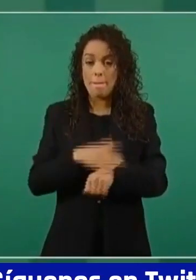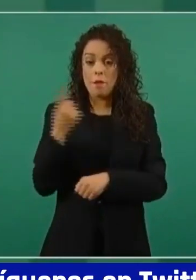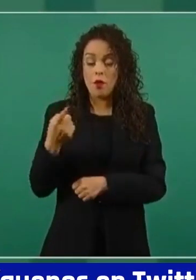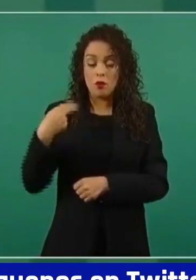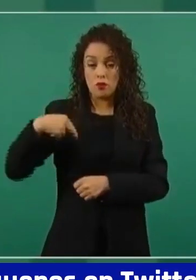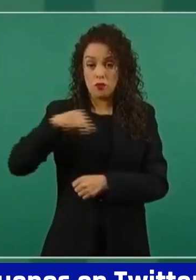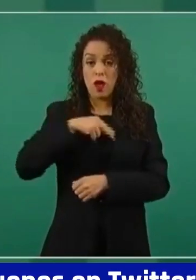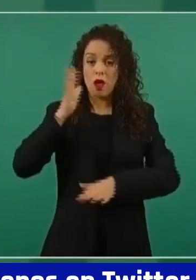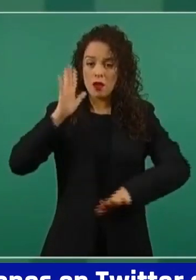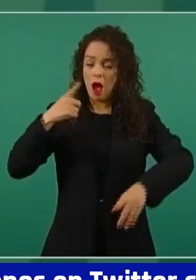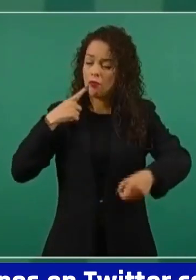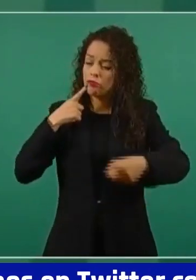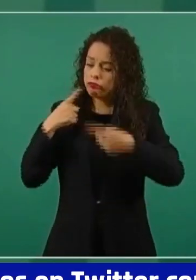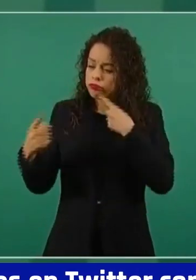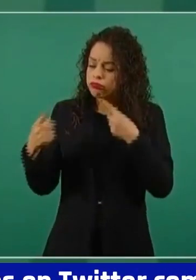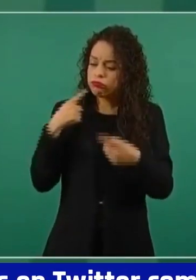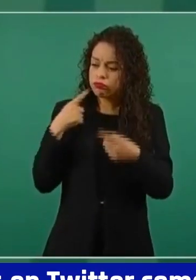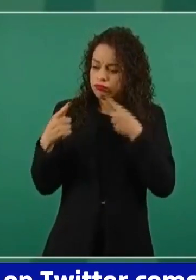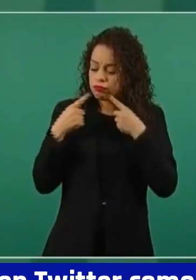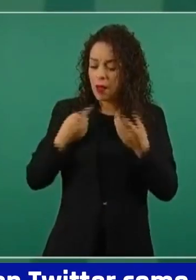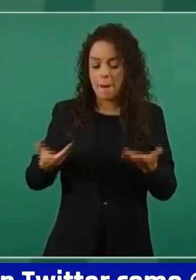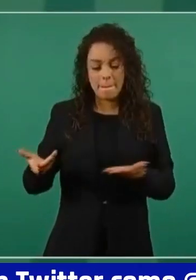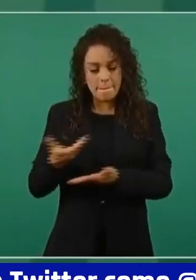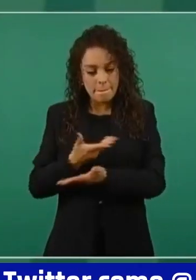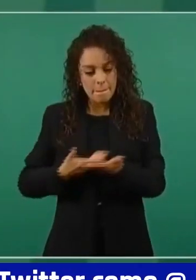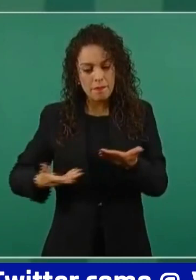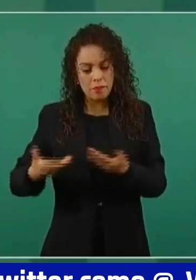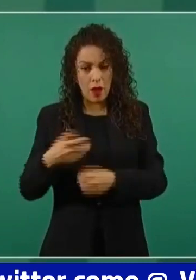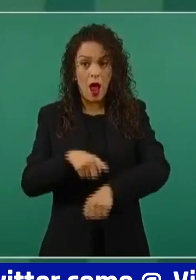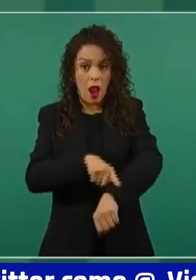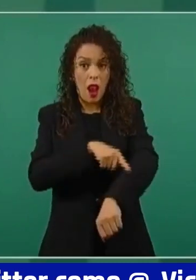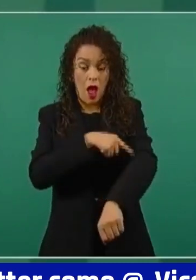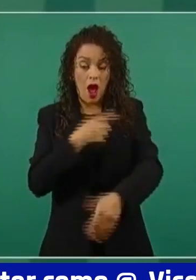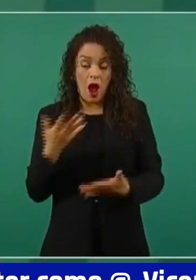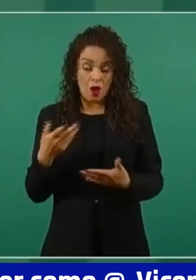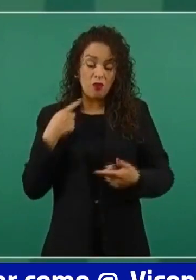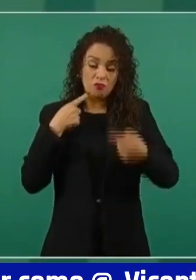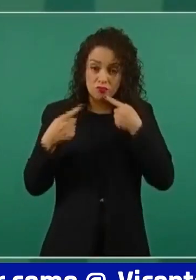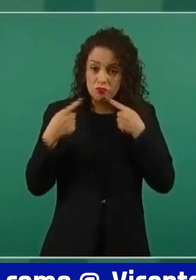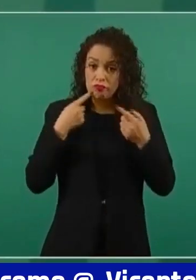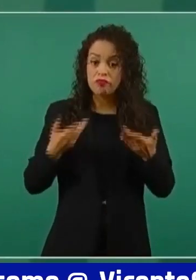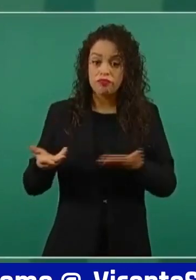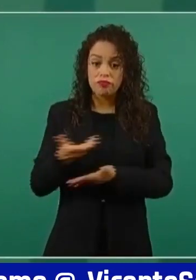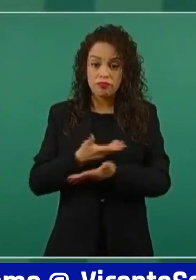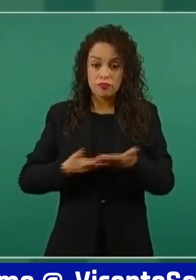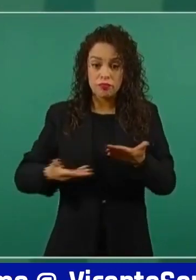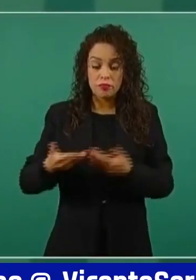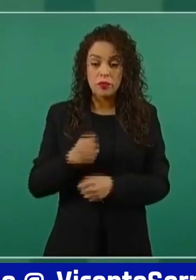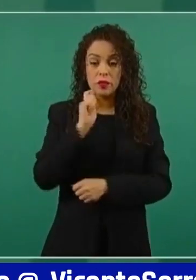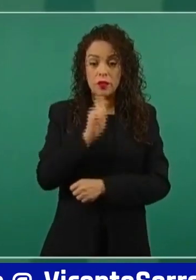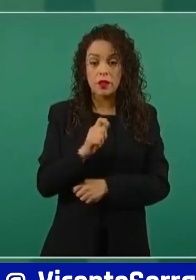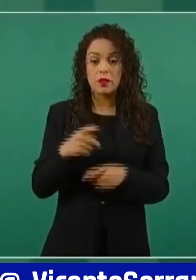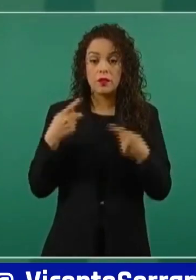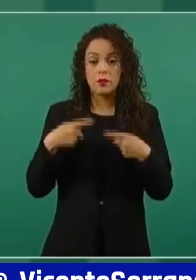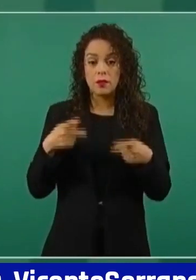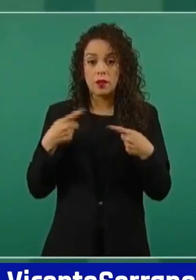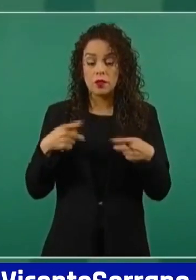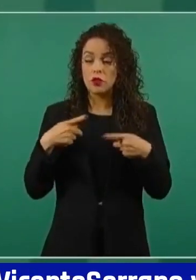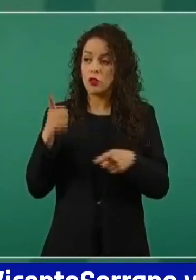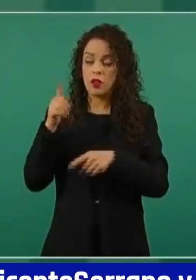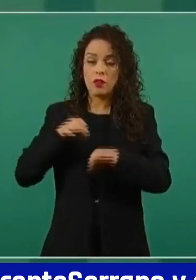ya con esta administración a un acuerdo relativo a los prestadores de servicios profesionales